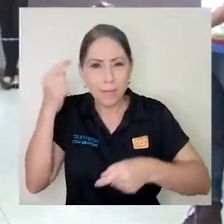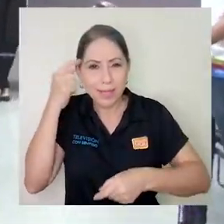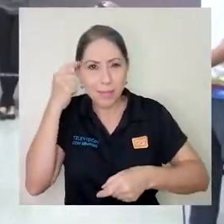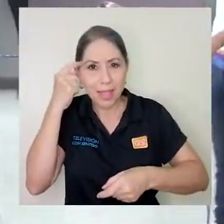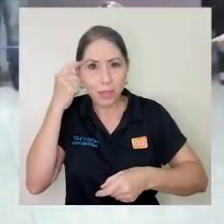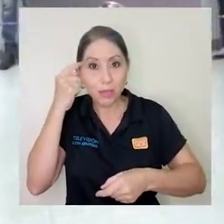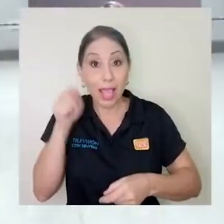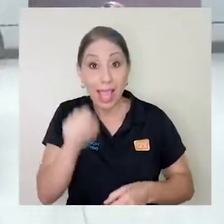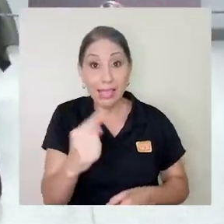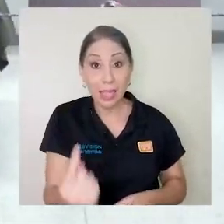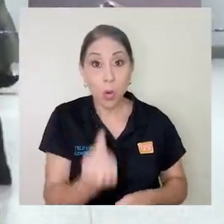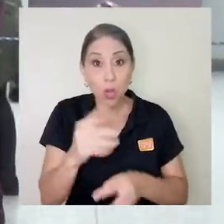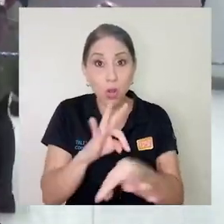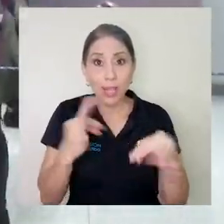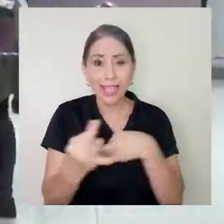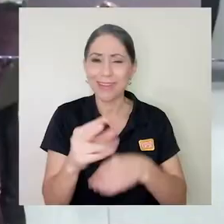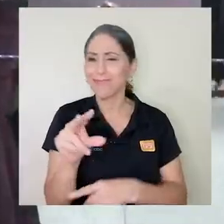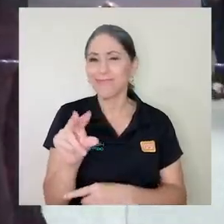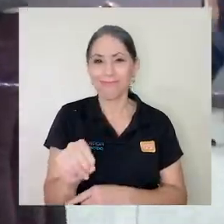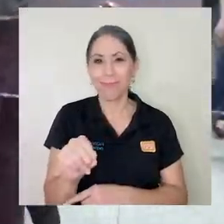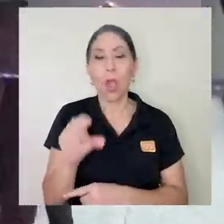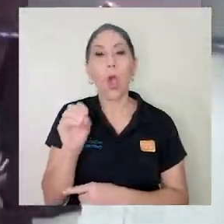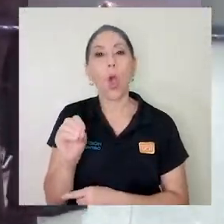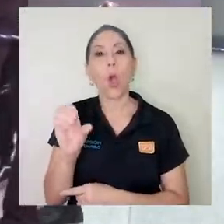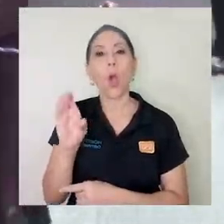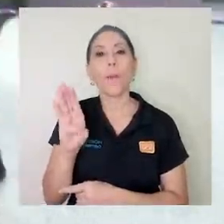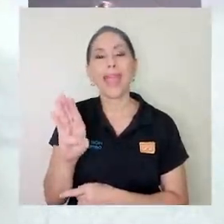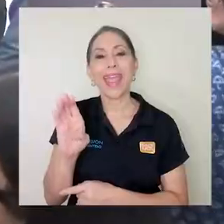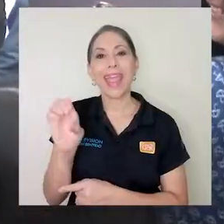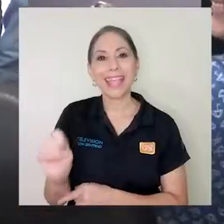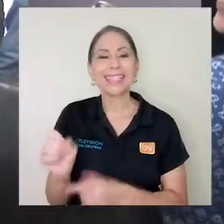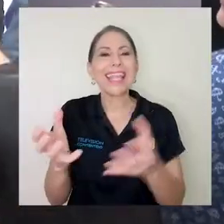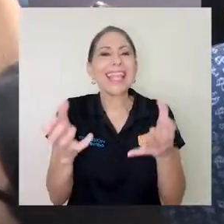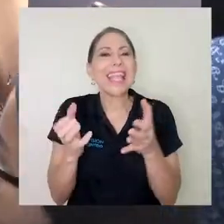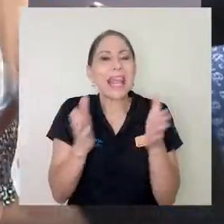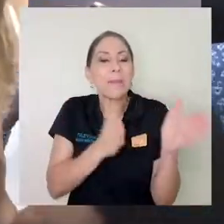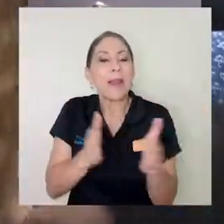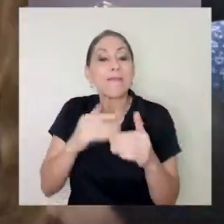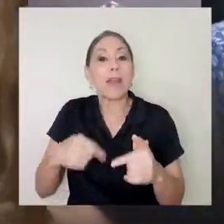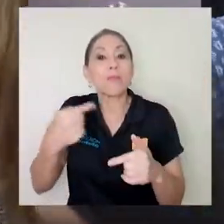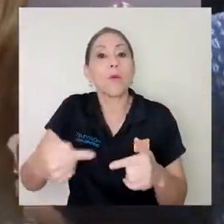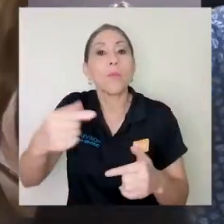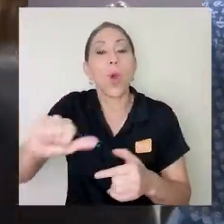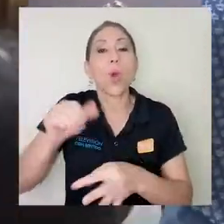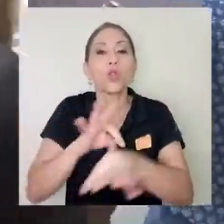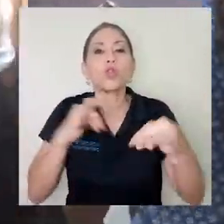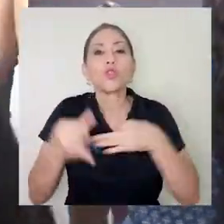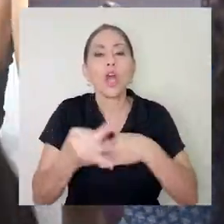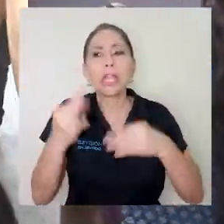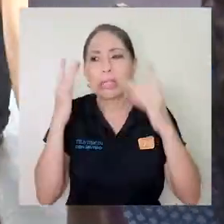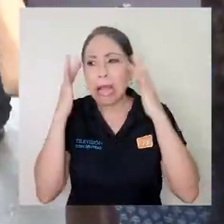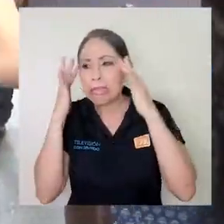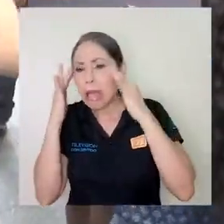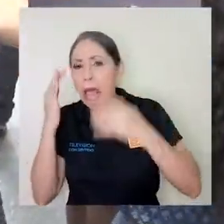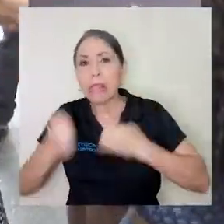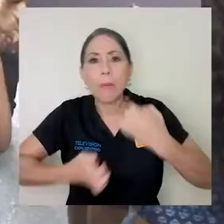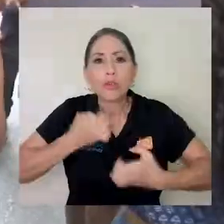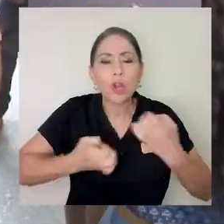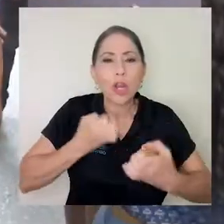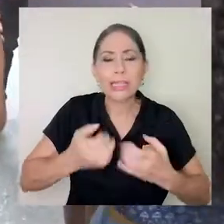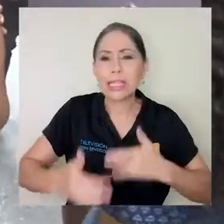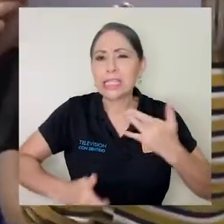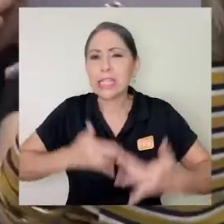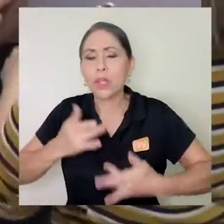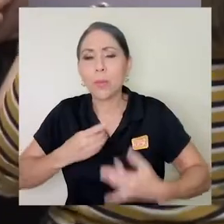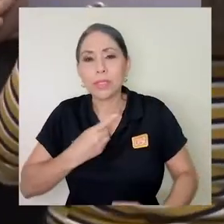este no será el único taller. La OBS tiene planificado de realizar otros, sobre la ansiedad, las emociones y